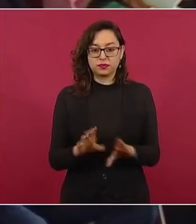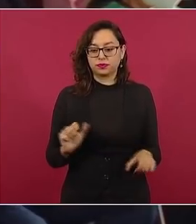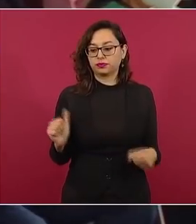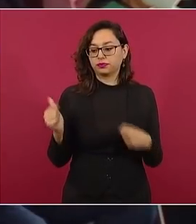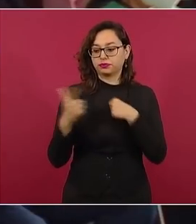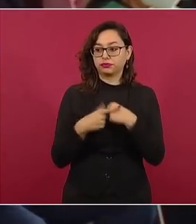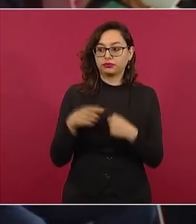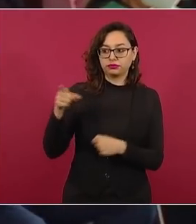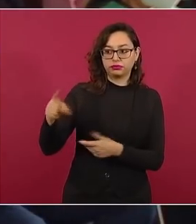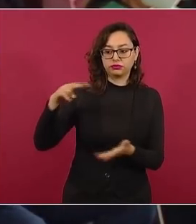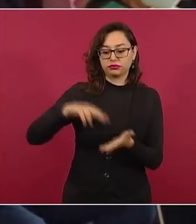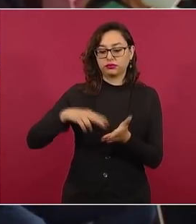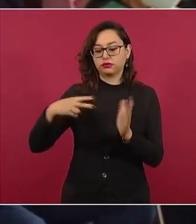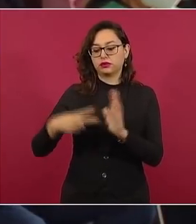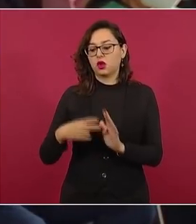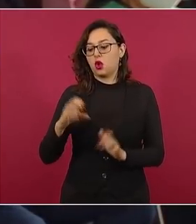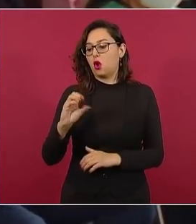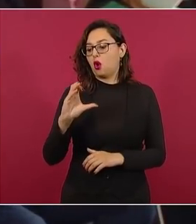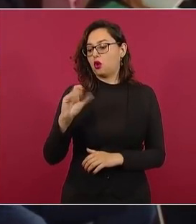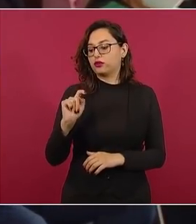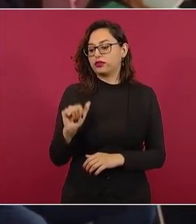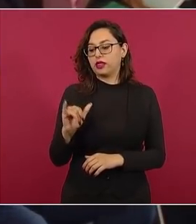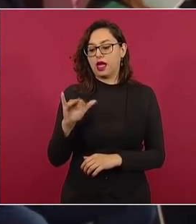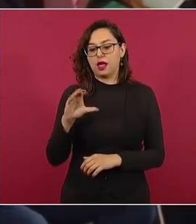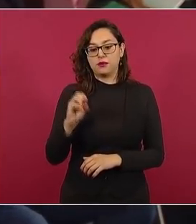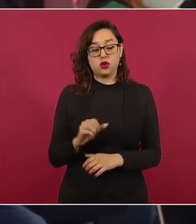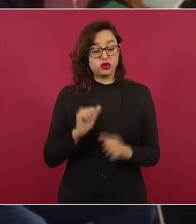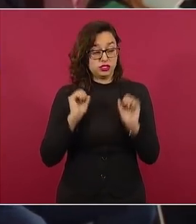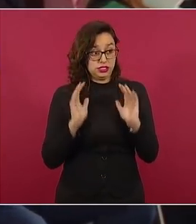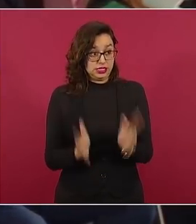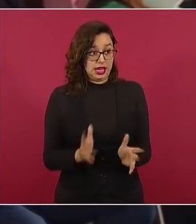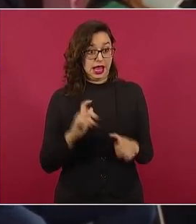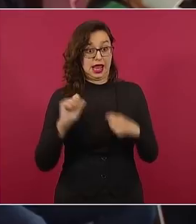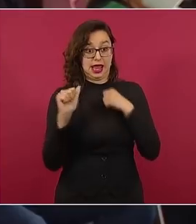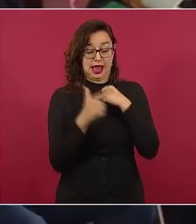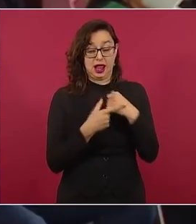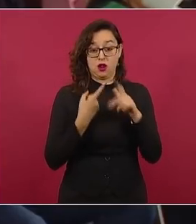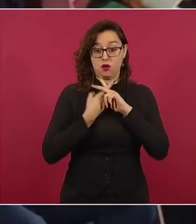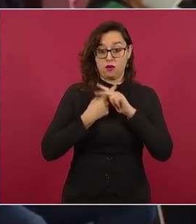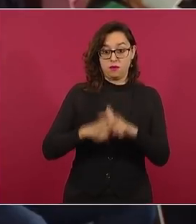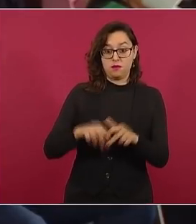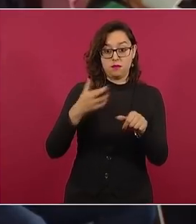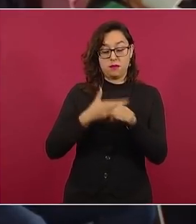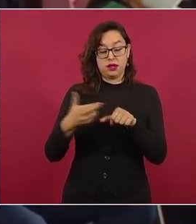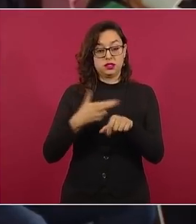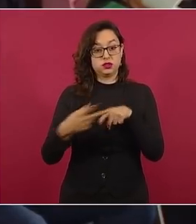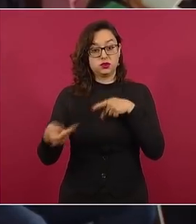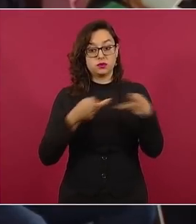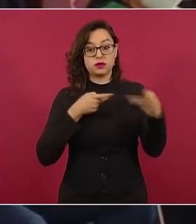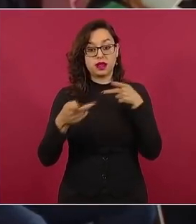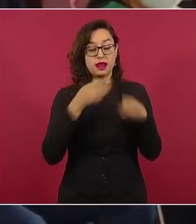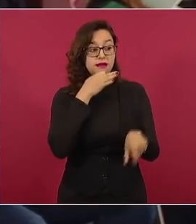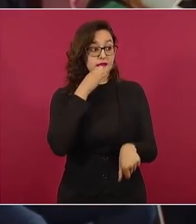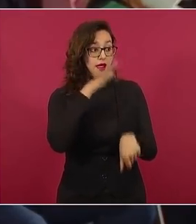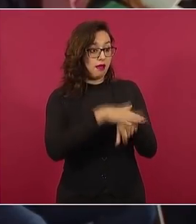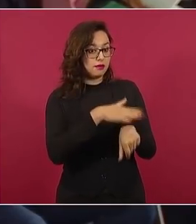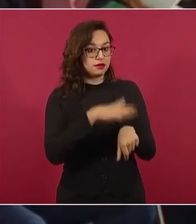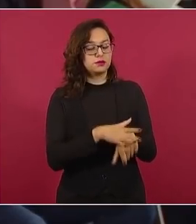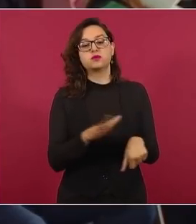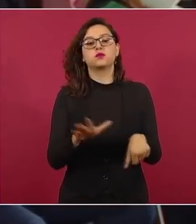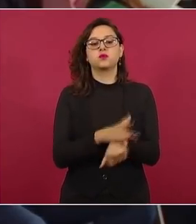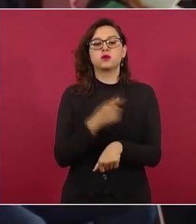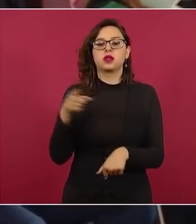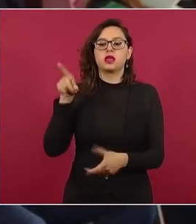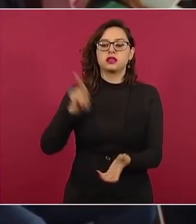ingeniero Octavio Romero Oropesa cómo va todo este plan y sobre todo porque el Sindicato de Trabajadores Petroleros de la República